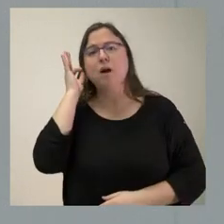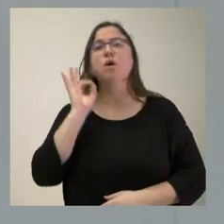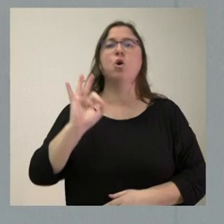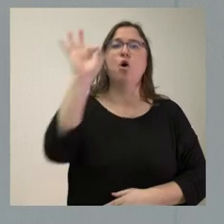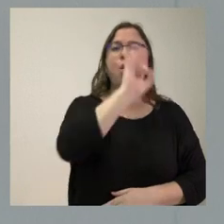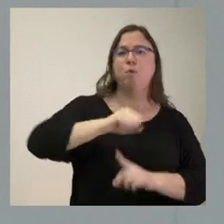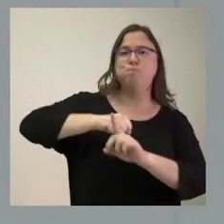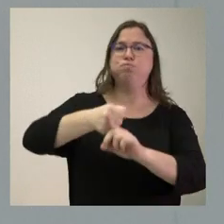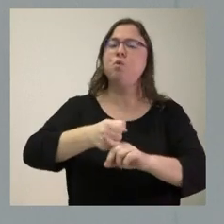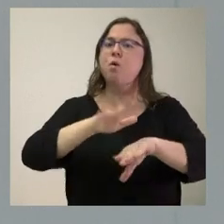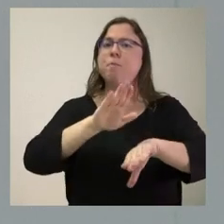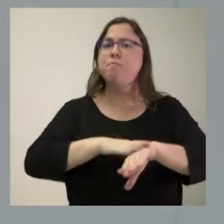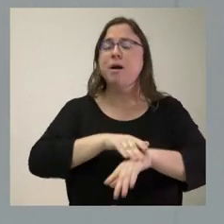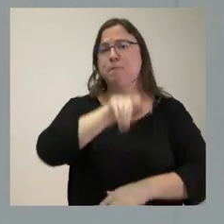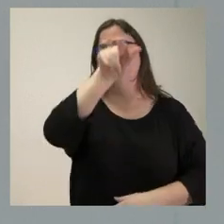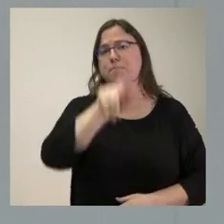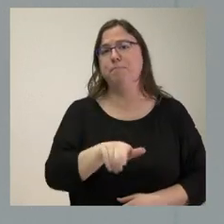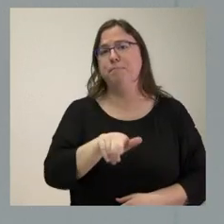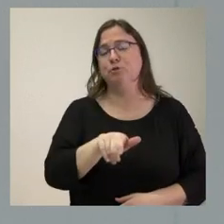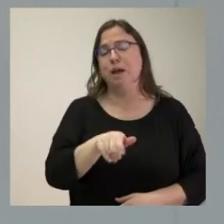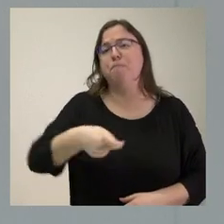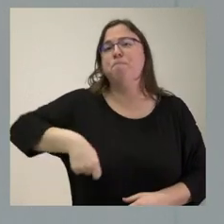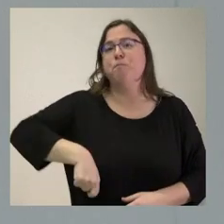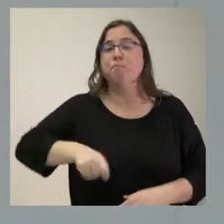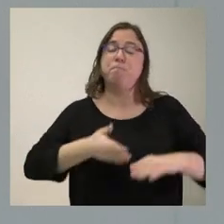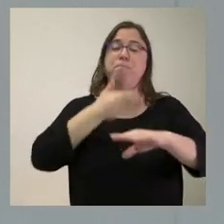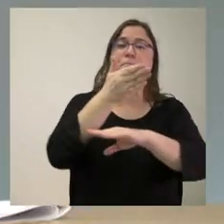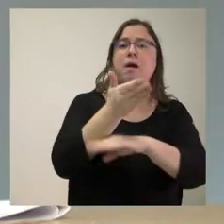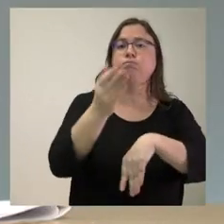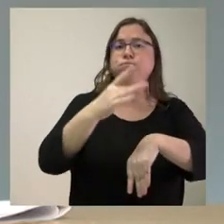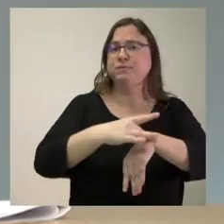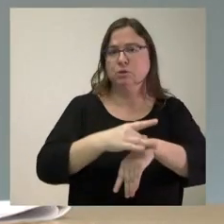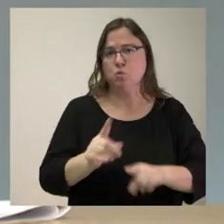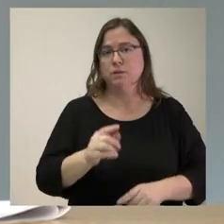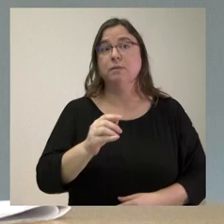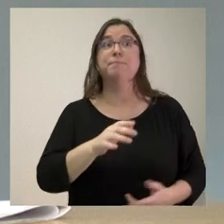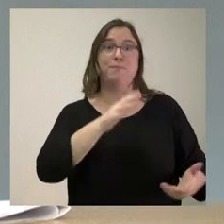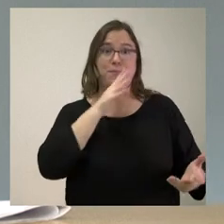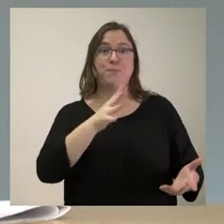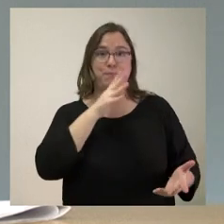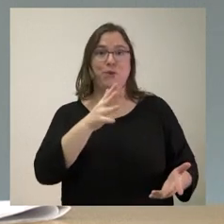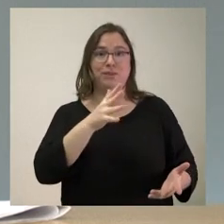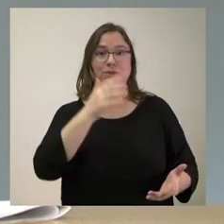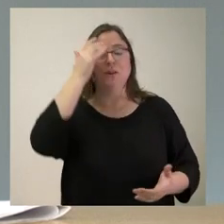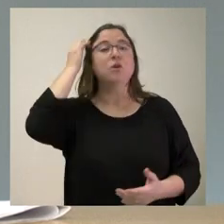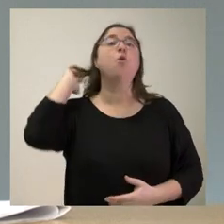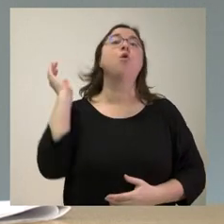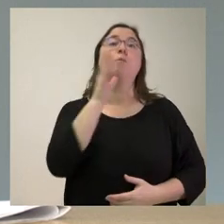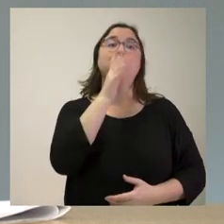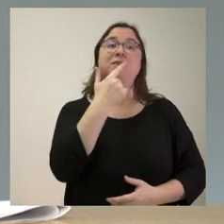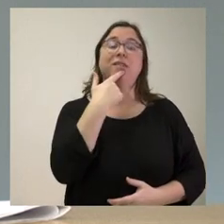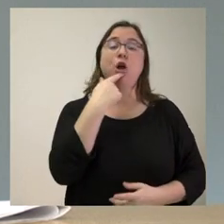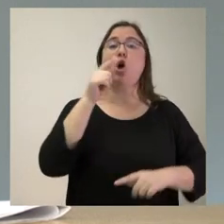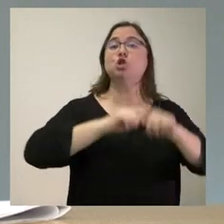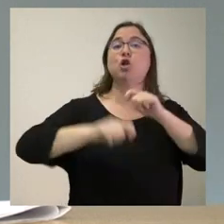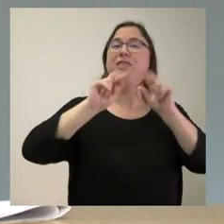coacción sobre la persona que asiste a ese centro sanitario. Precisamente por eso le pongo a la sociedad de ginecología,